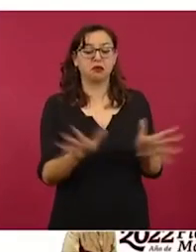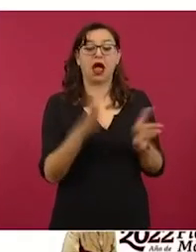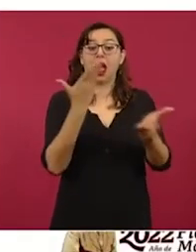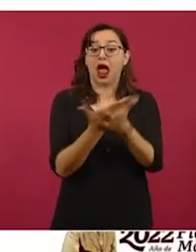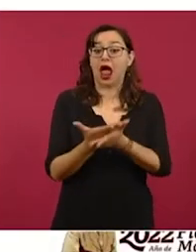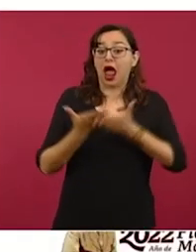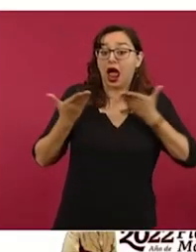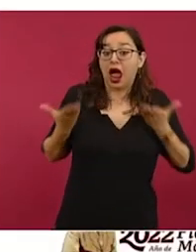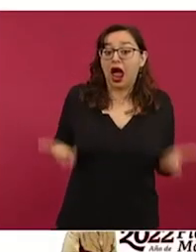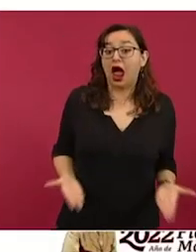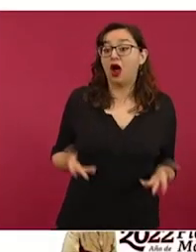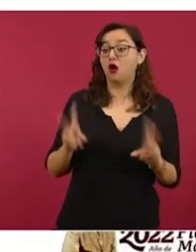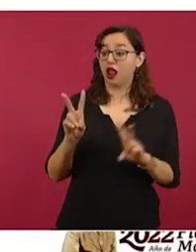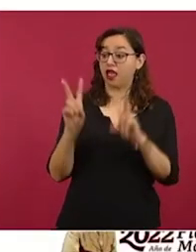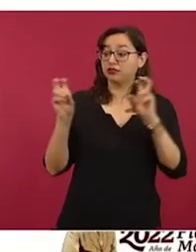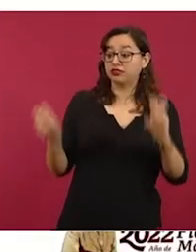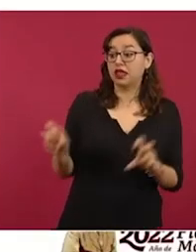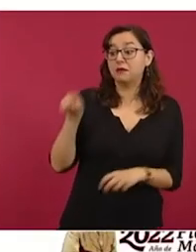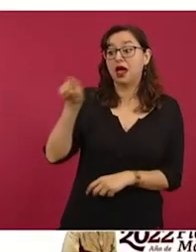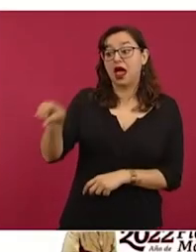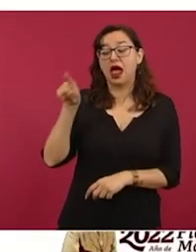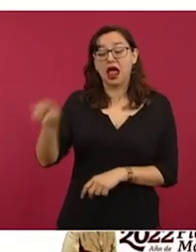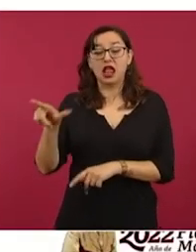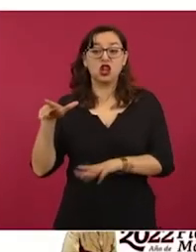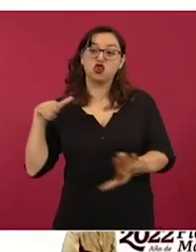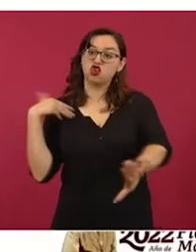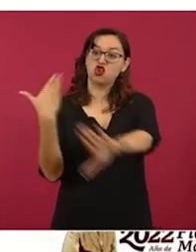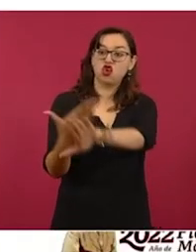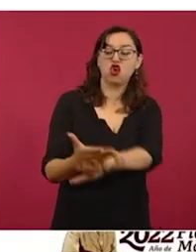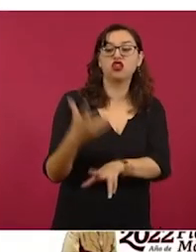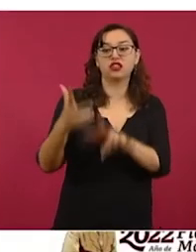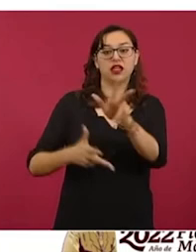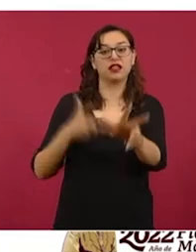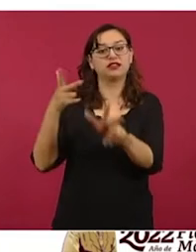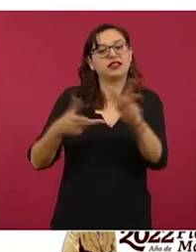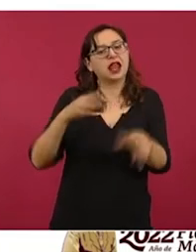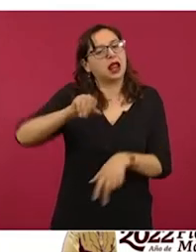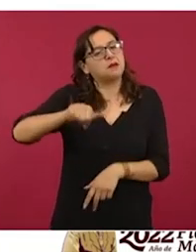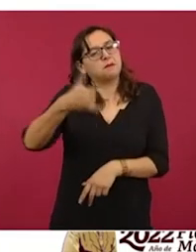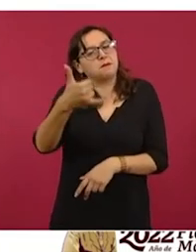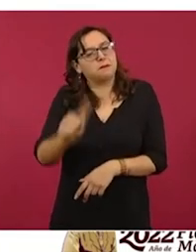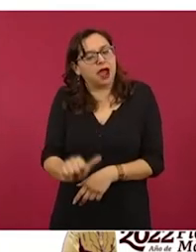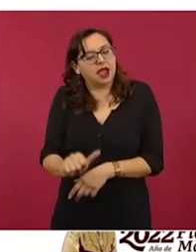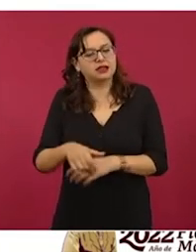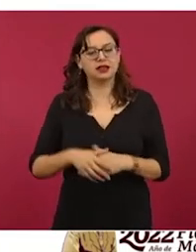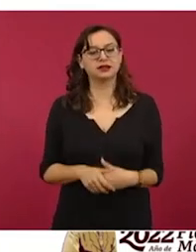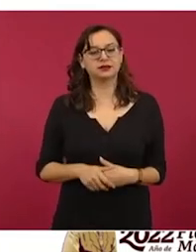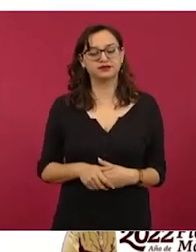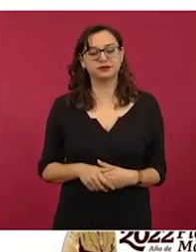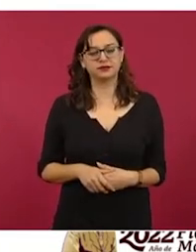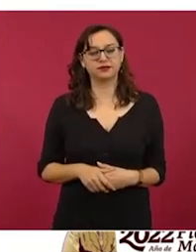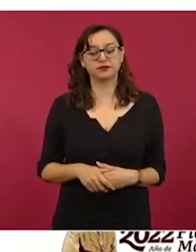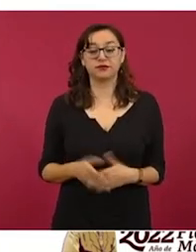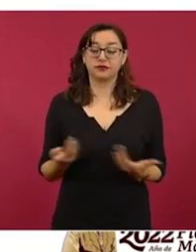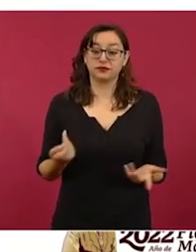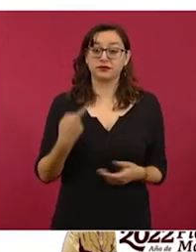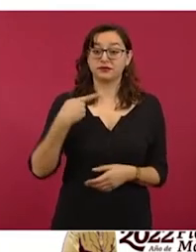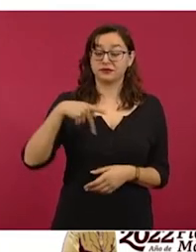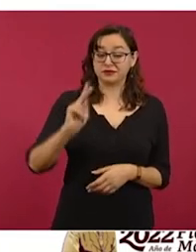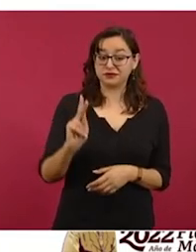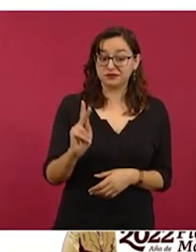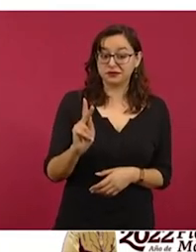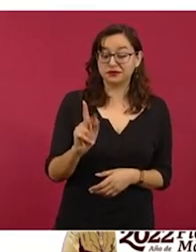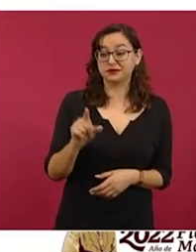campaña Sélvame del Tren, junto con artistas y organizaciones y asociaciones civiles. Pero antes